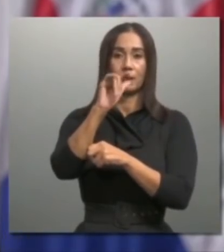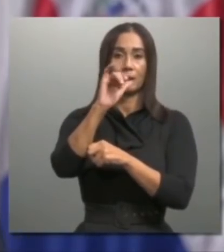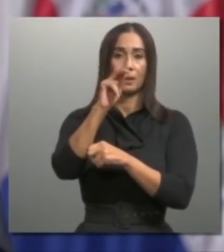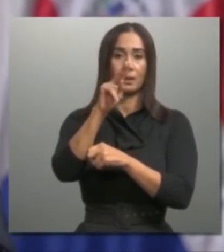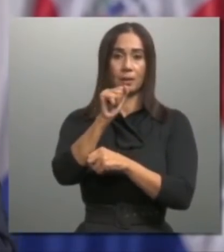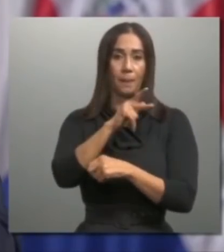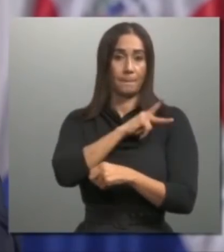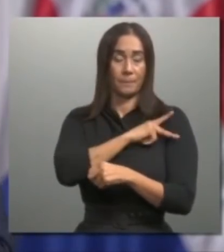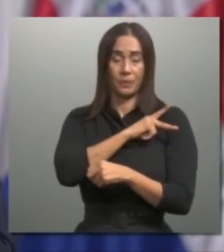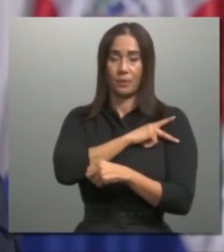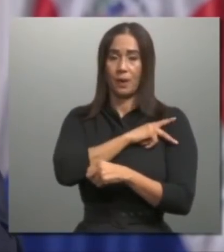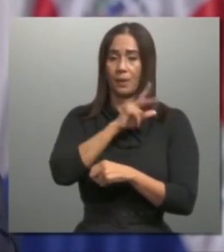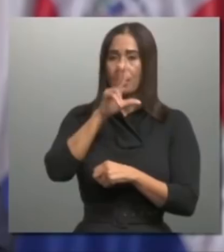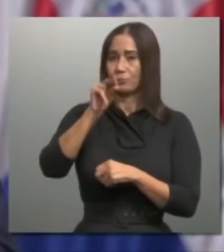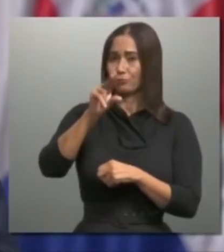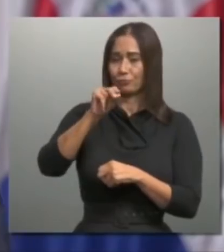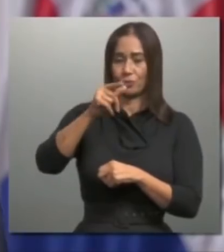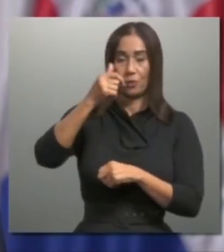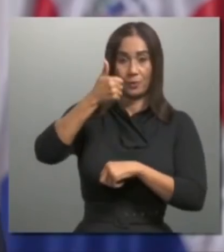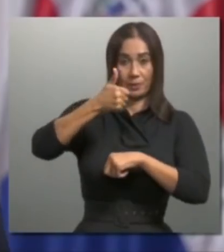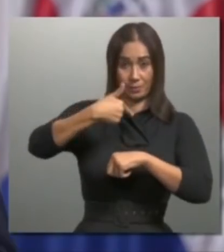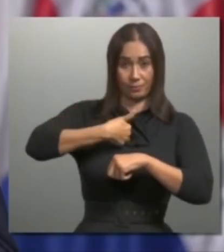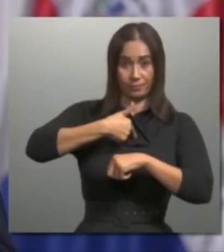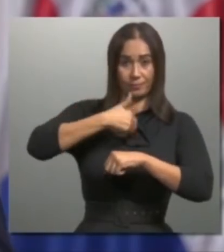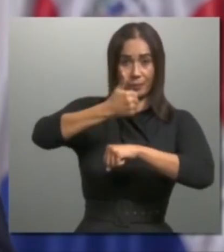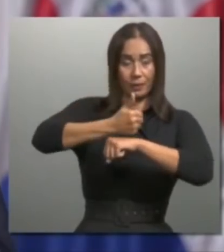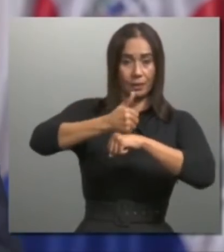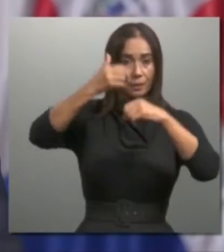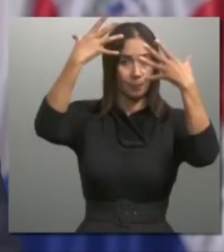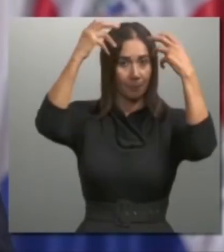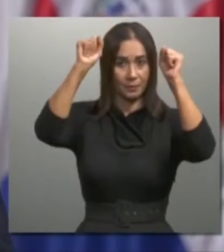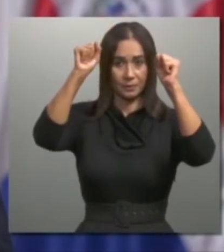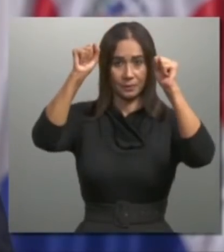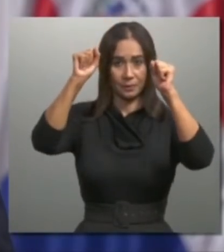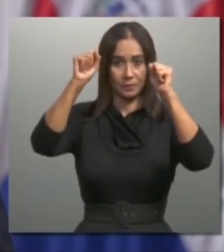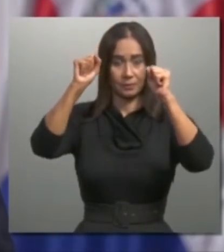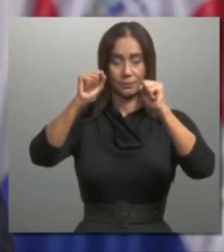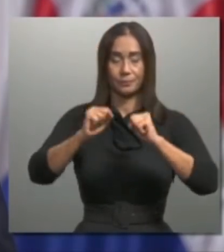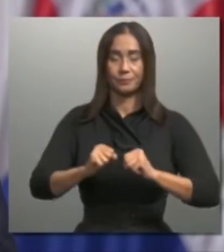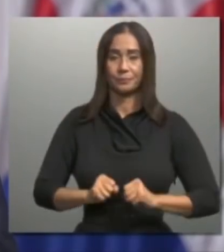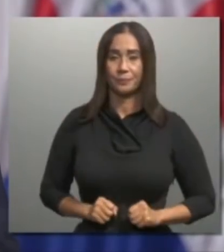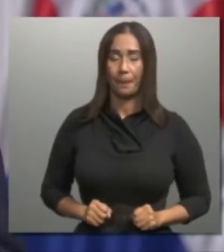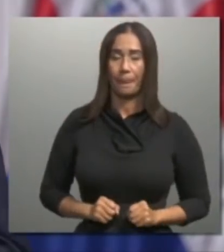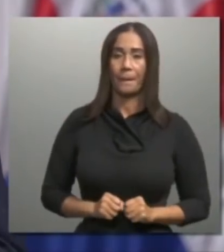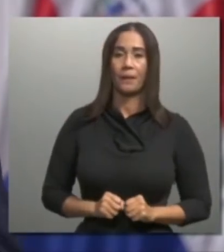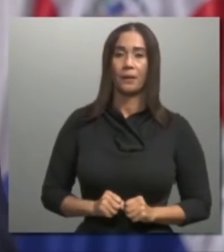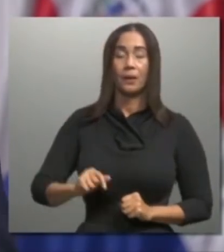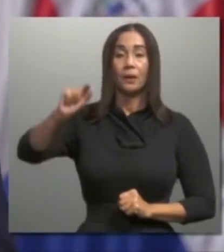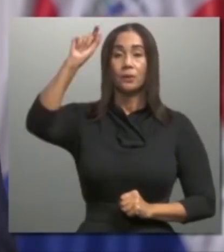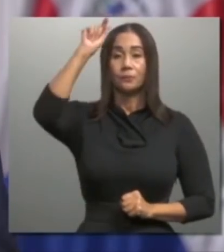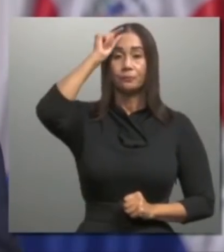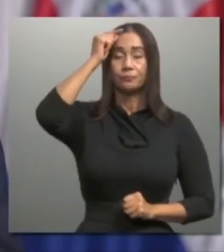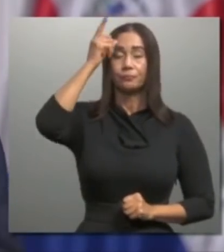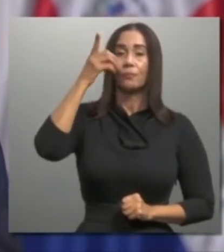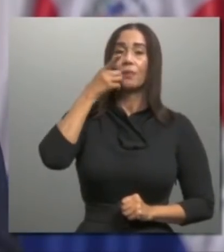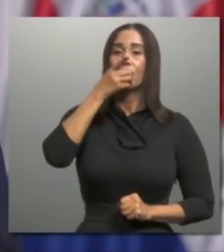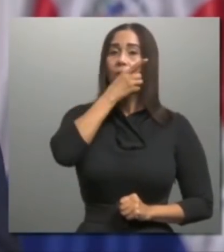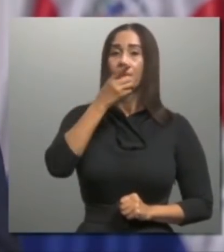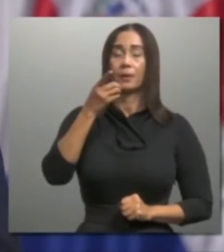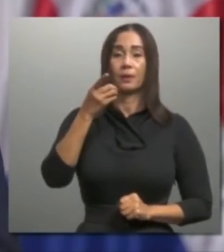privatizadas mientras este servidor de ustedes sea presidente de la República. El Estado Dominicano,